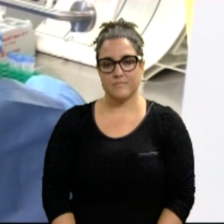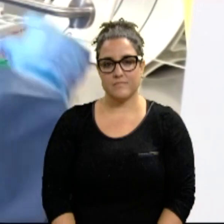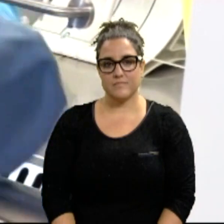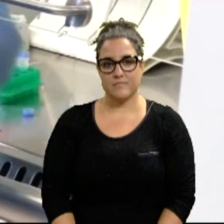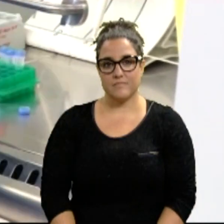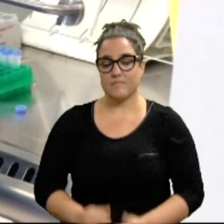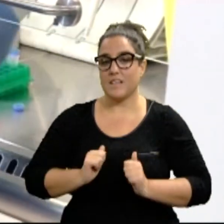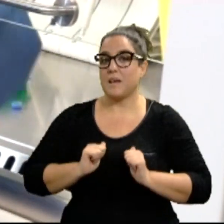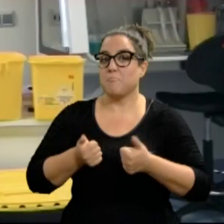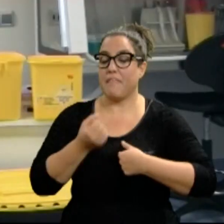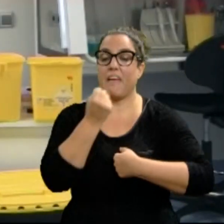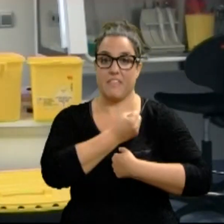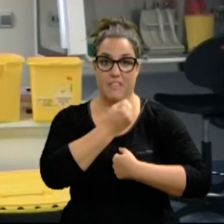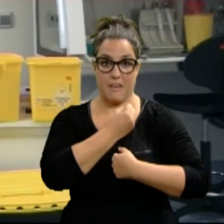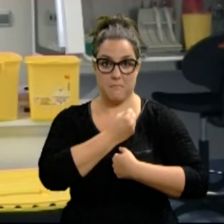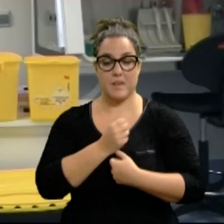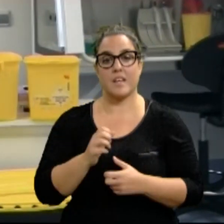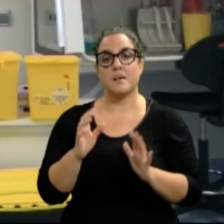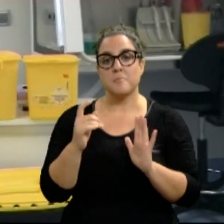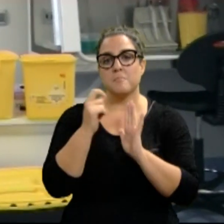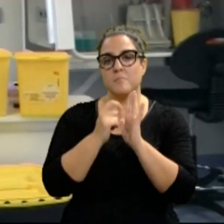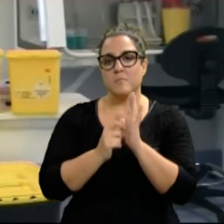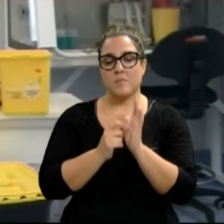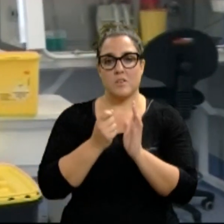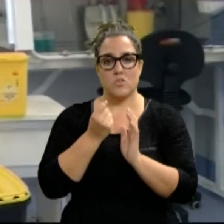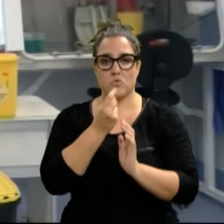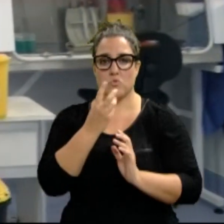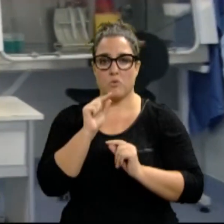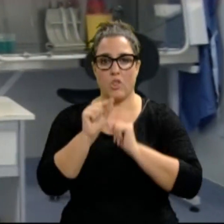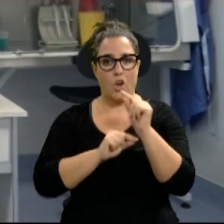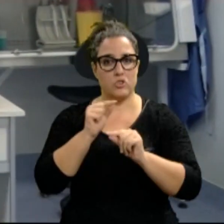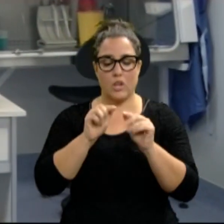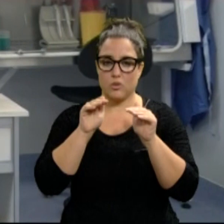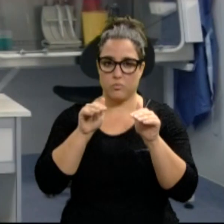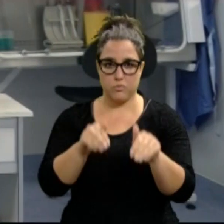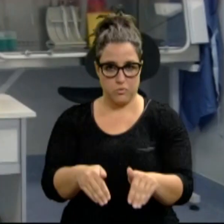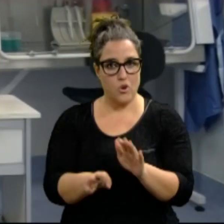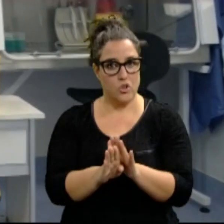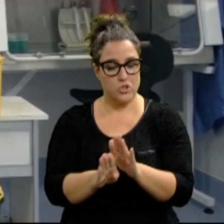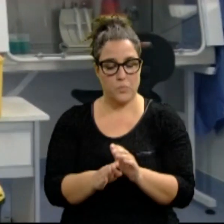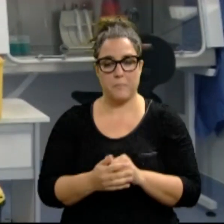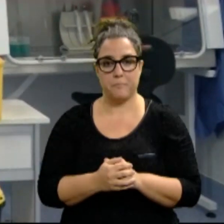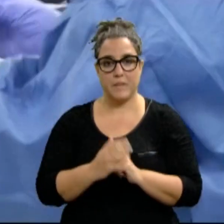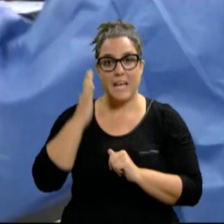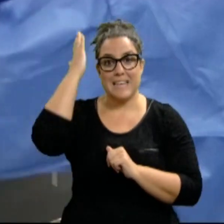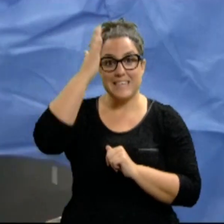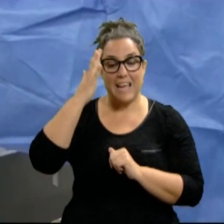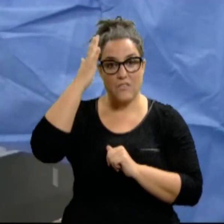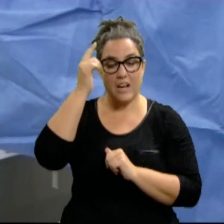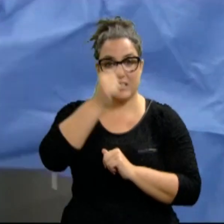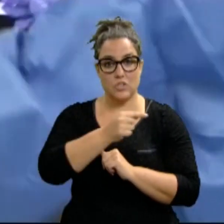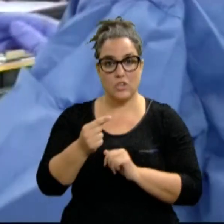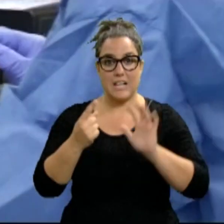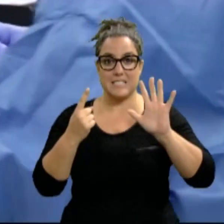Arranca diciembre y lo hace con los contagios a la baja. Navarra registra 69